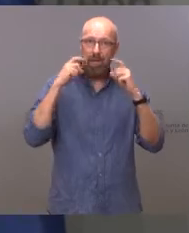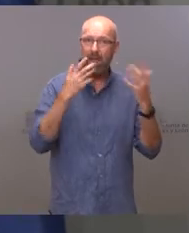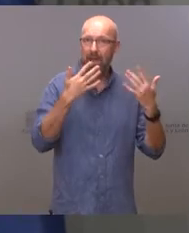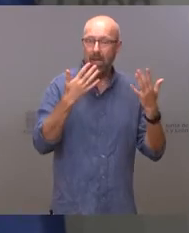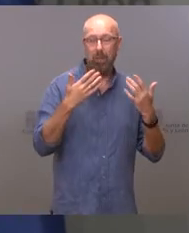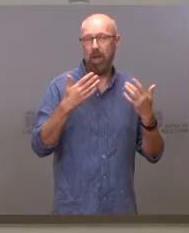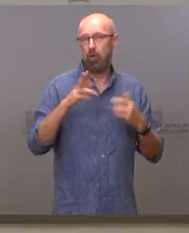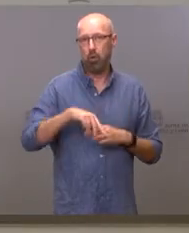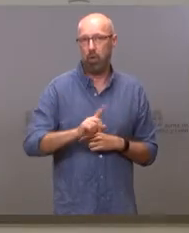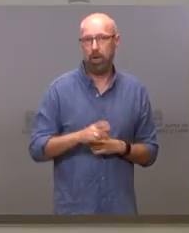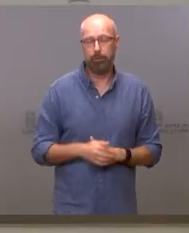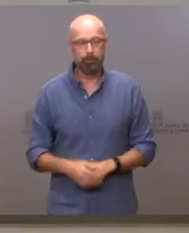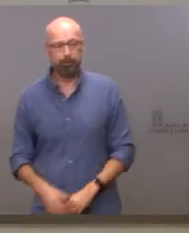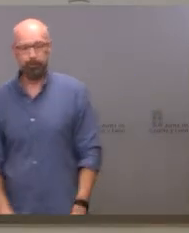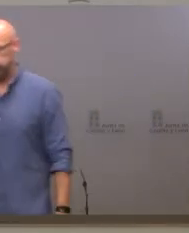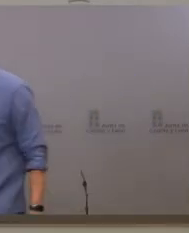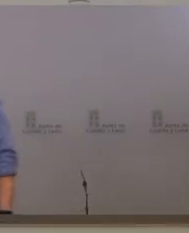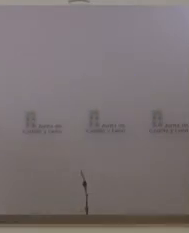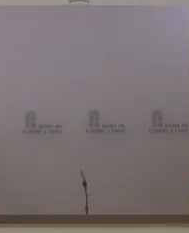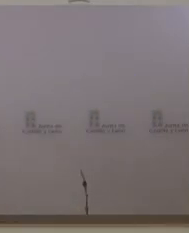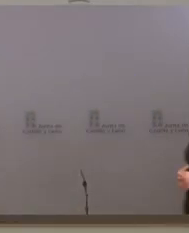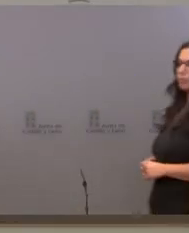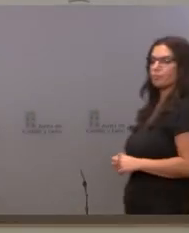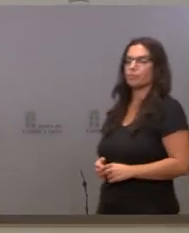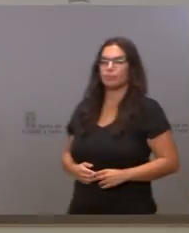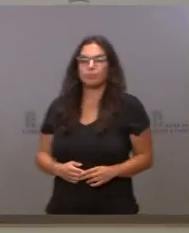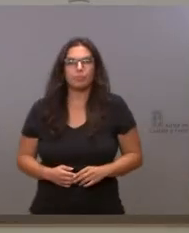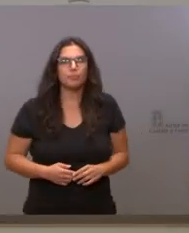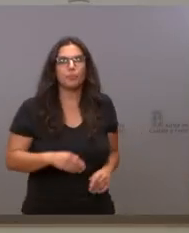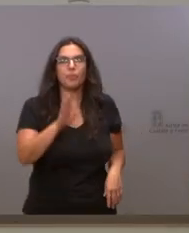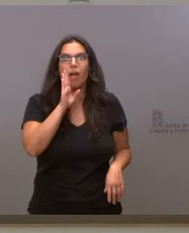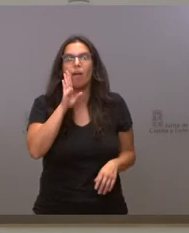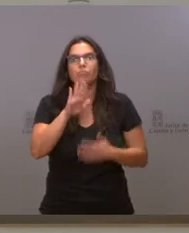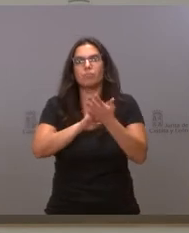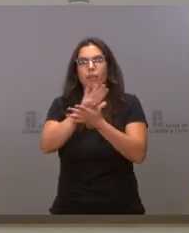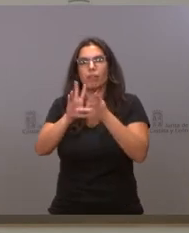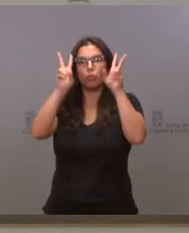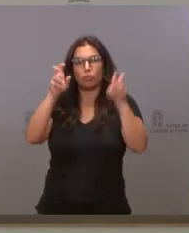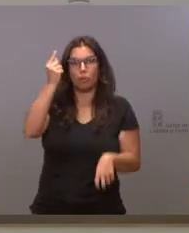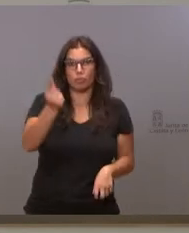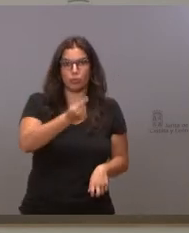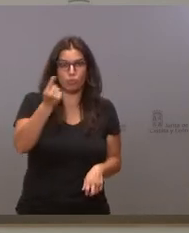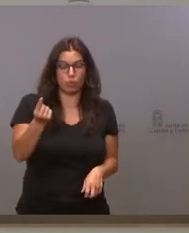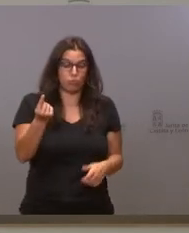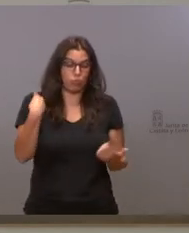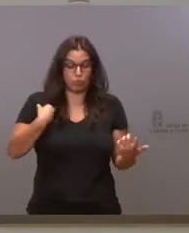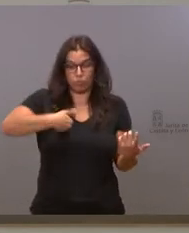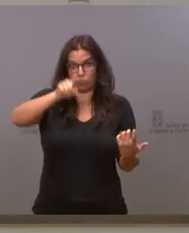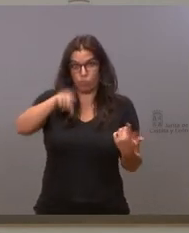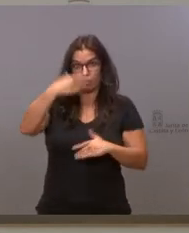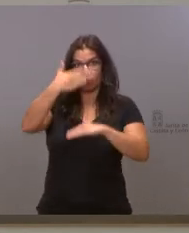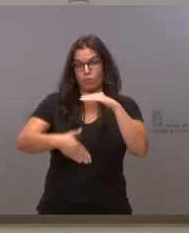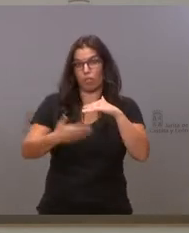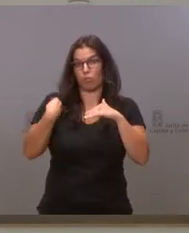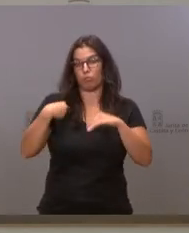Sí, antes se ha referido al presupuesto de la comunidad. Falta un mes para que se cumpla el plazo marcado en el Estado de Autonomía para presentar